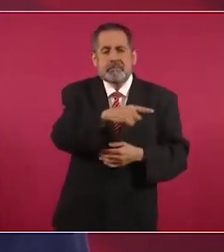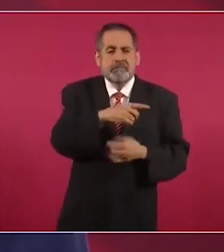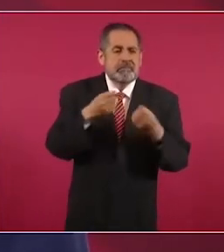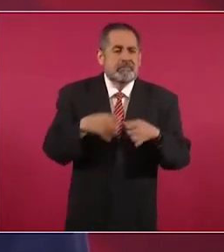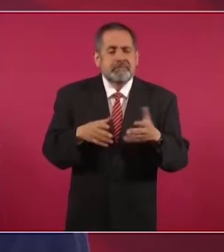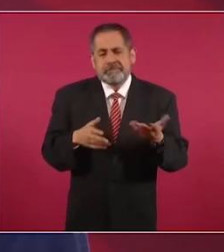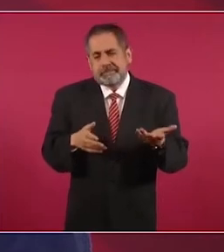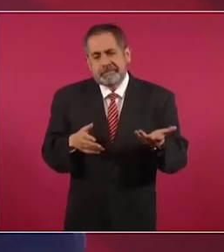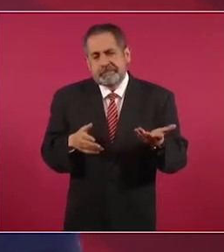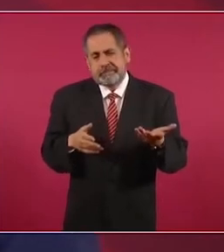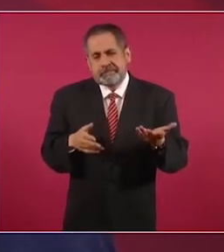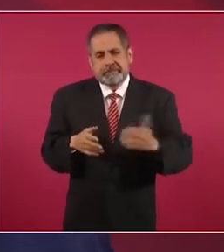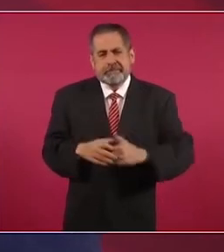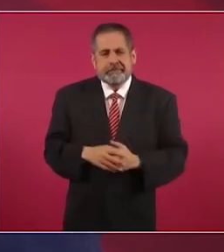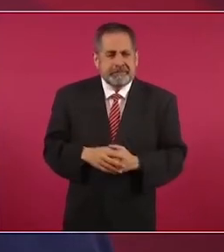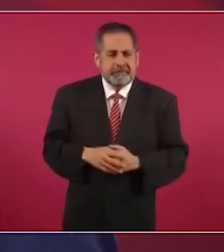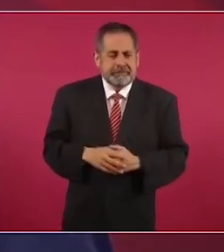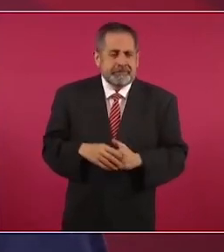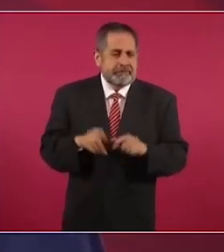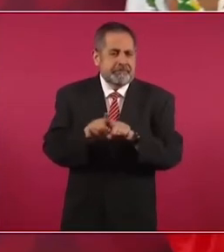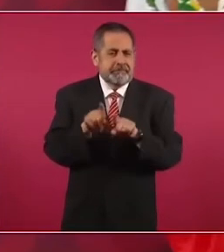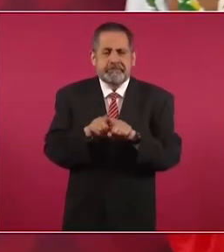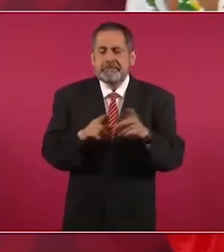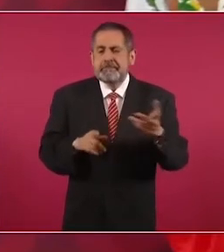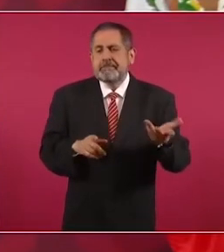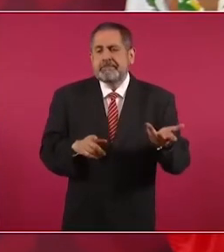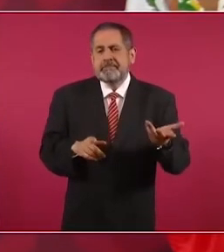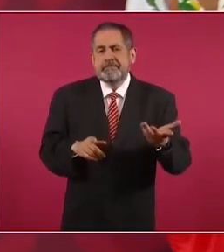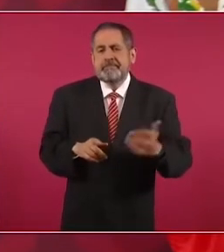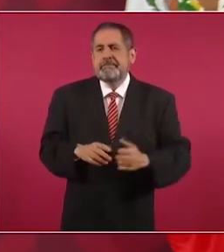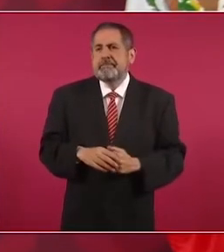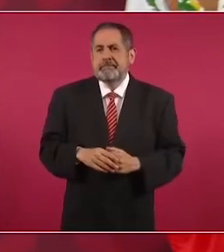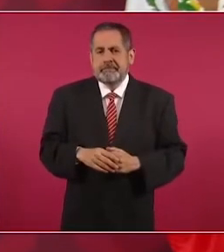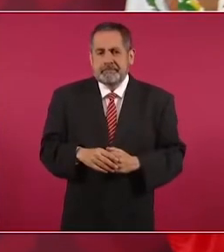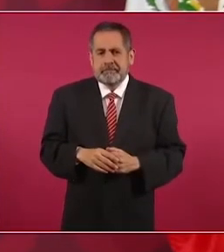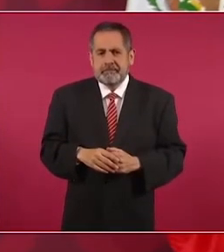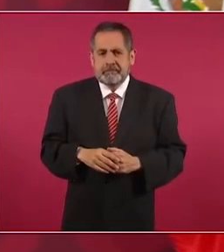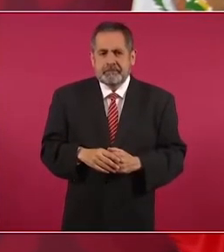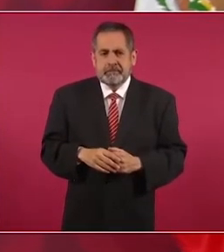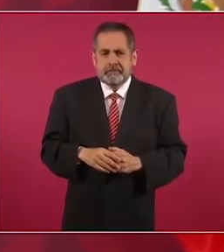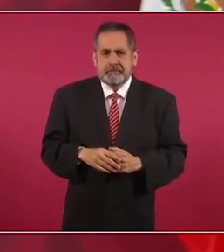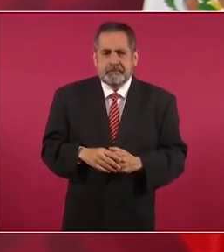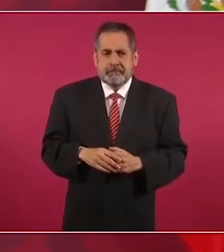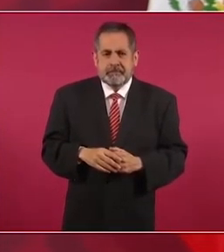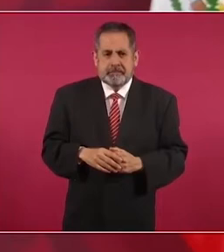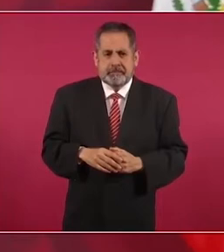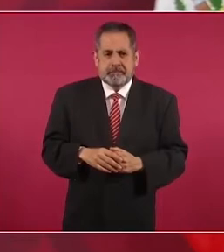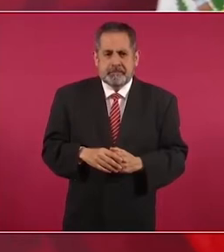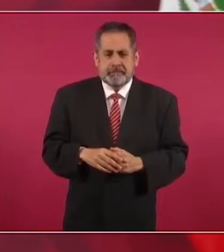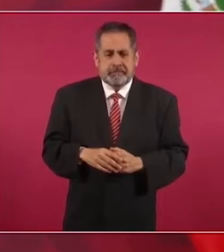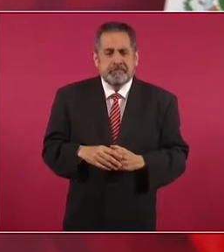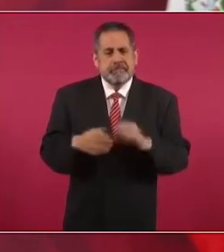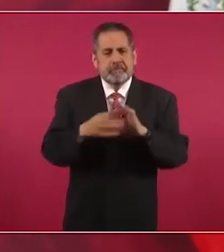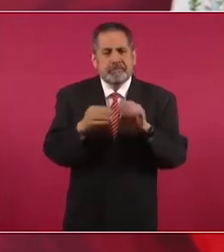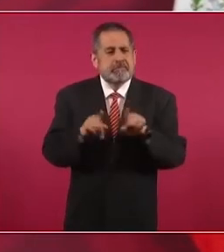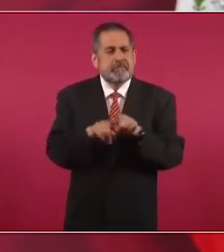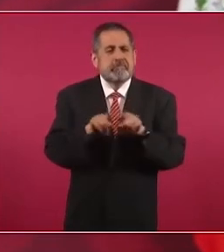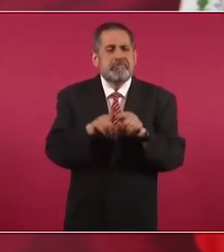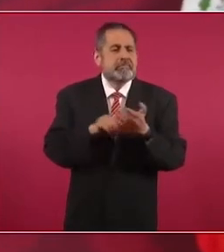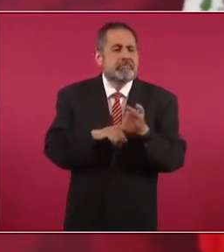y también se sienten